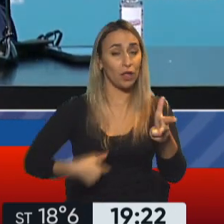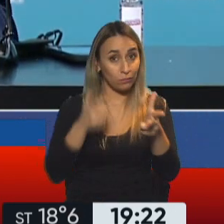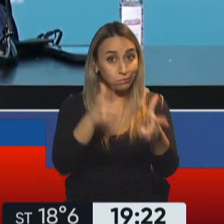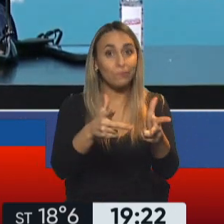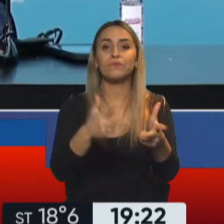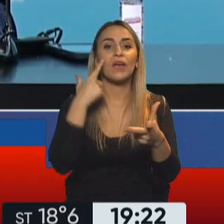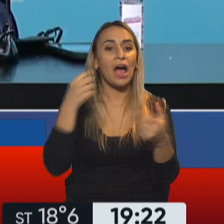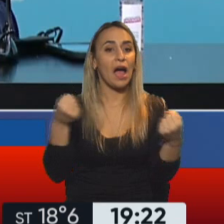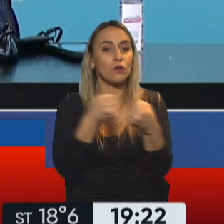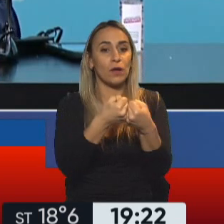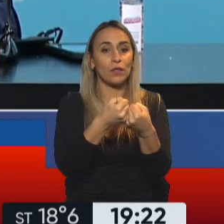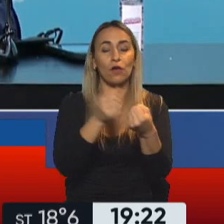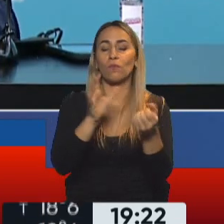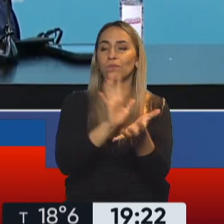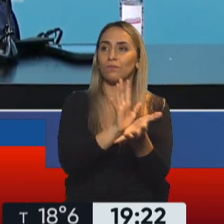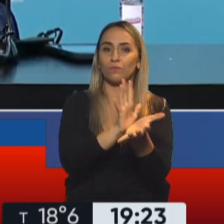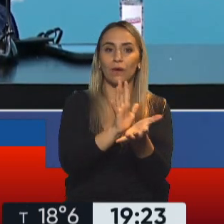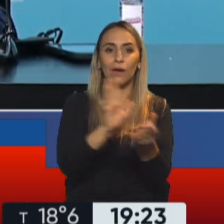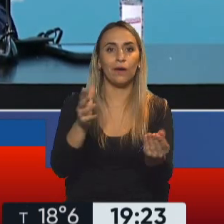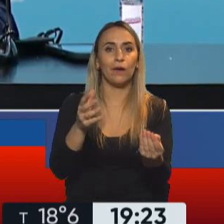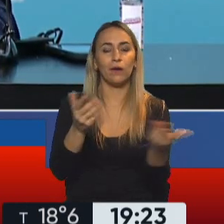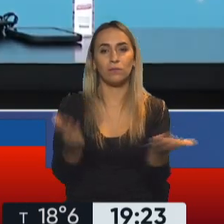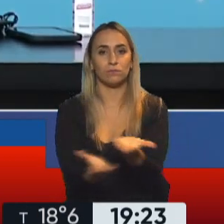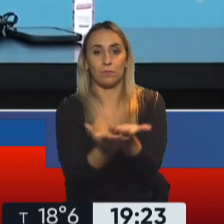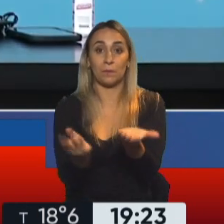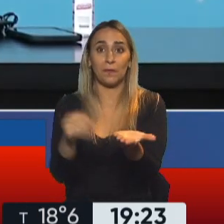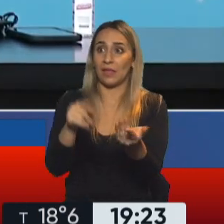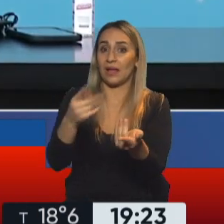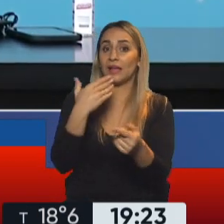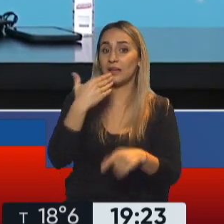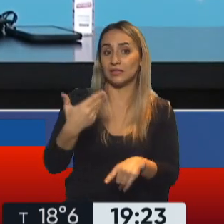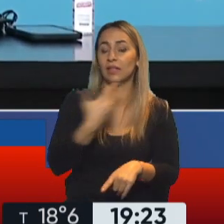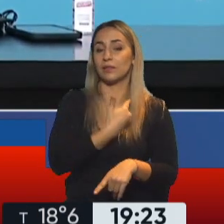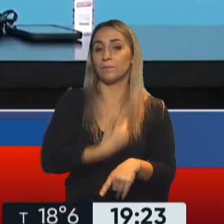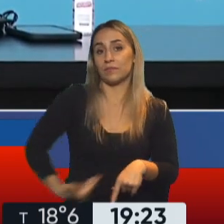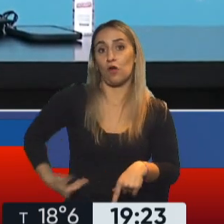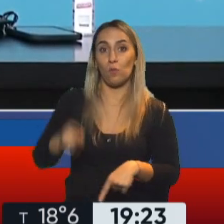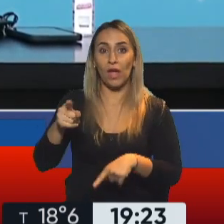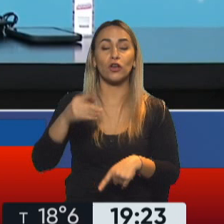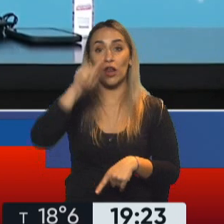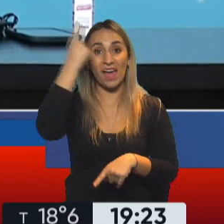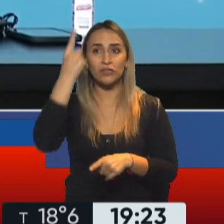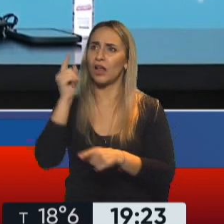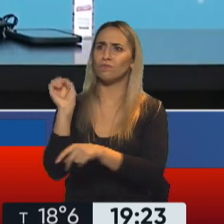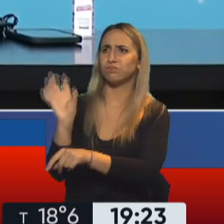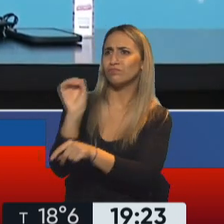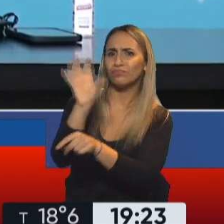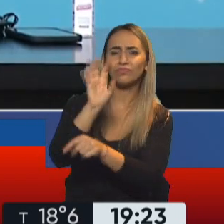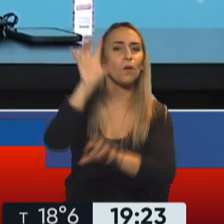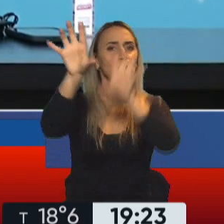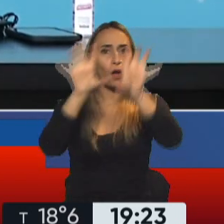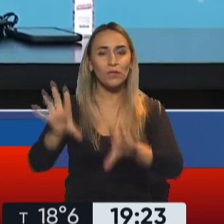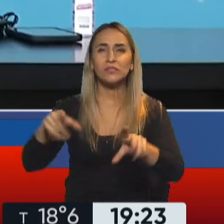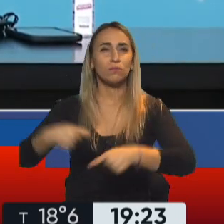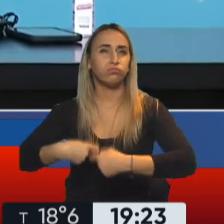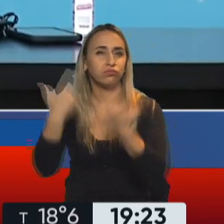acuerdo complementario a las vacunas que está obteniendo y que está distribuyendo de manera masiva el gobierno nacional en todas las jurisdicciones